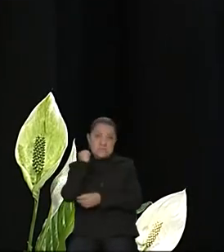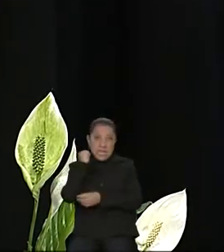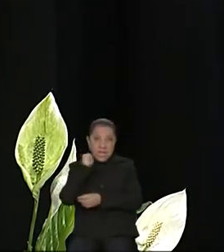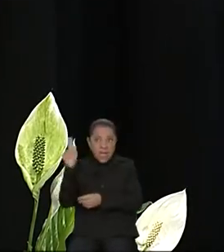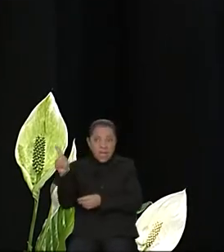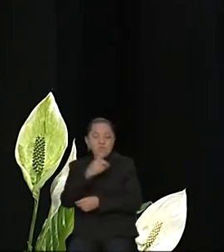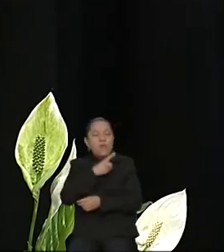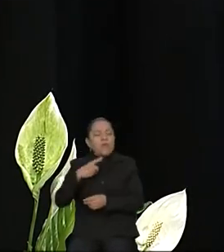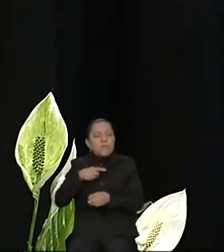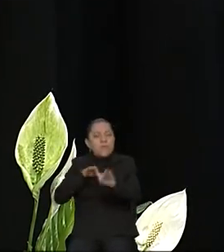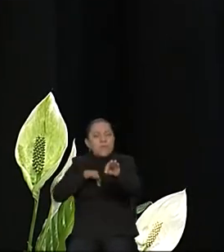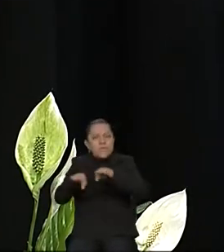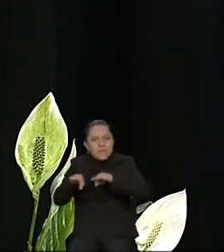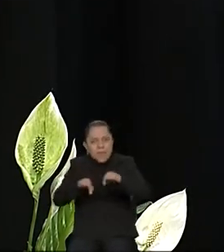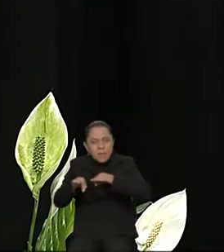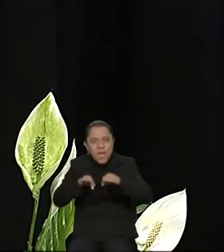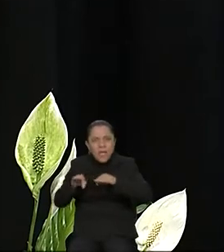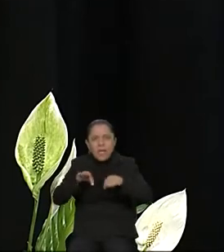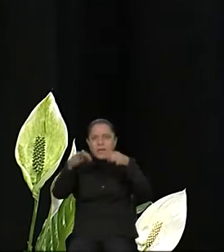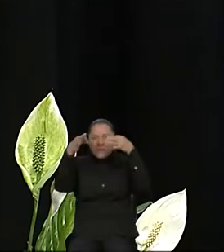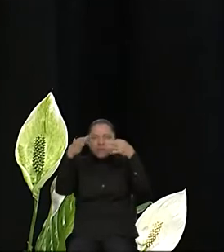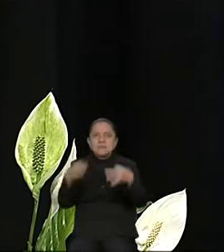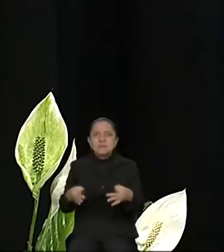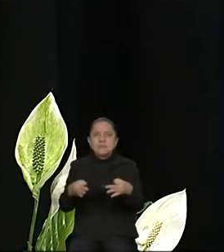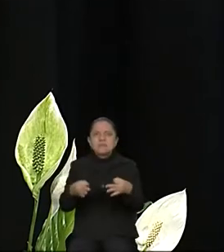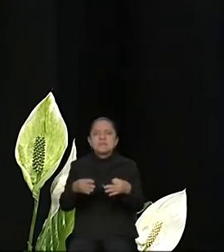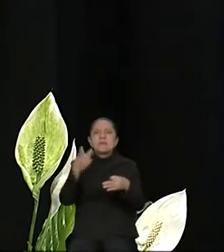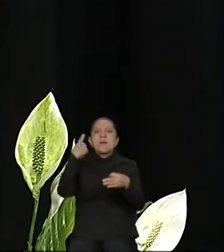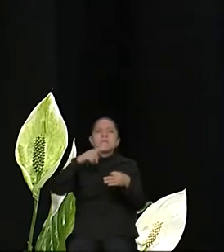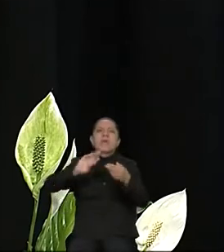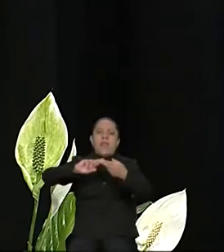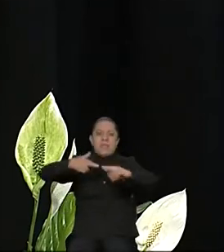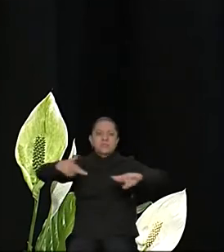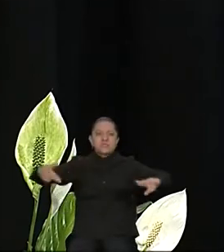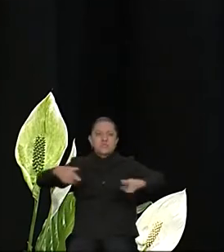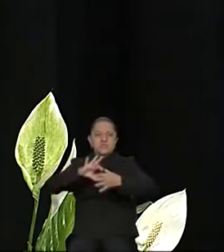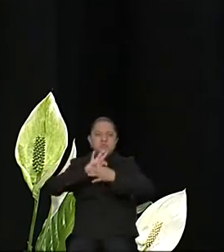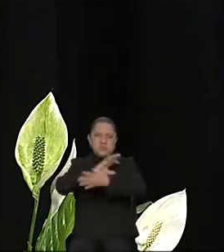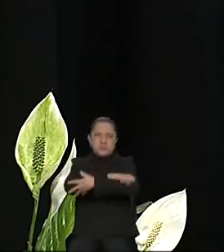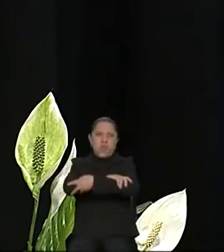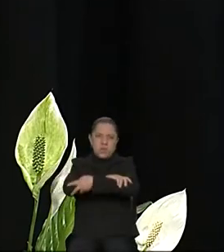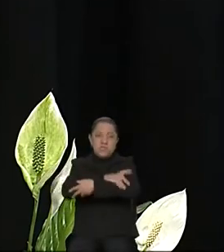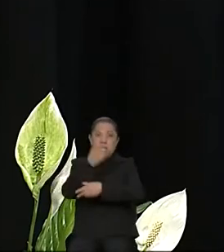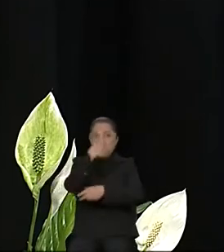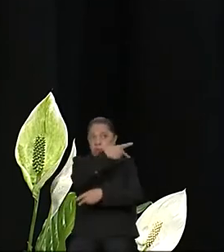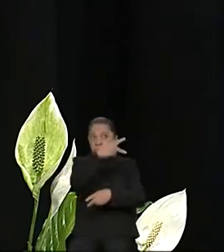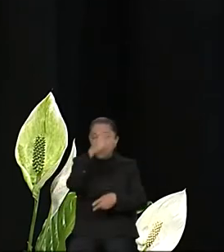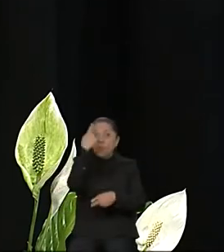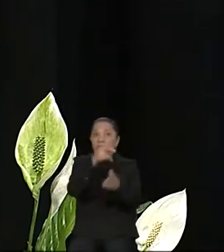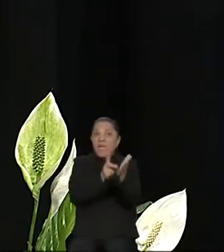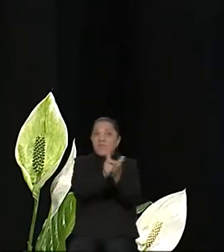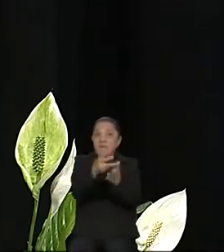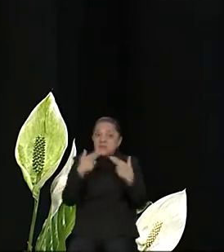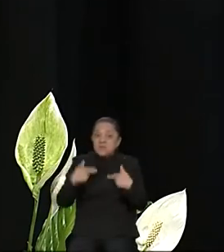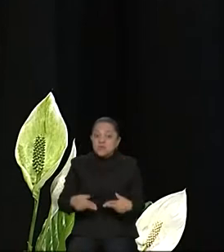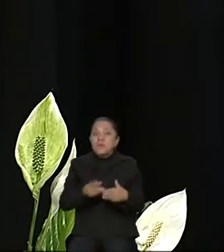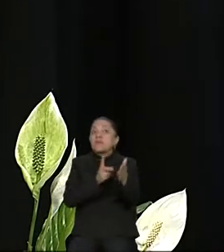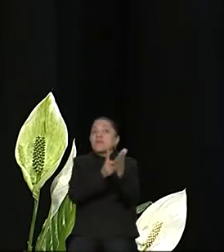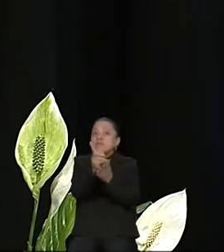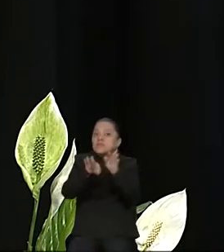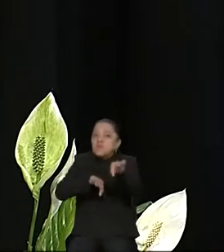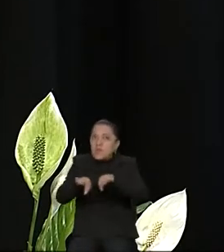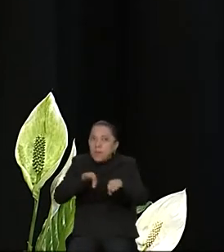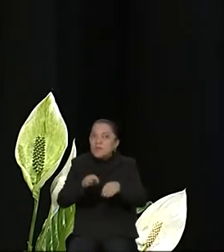contundentemente y ser verdaderamente solidarios con ellos para que sus derechos humanos y sus derechos laborales estén garantizados.